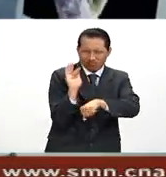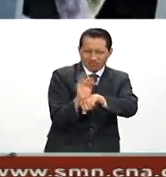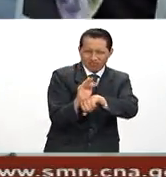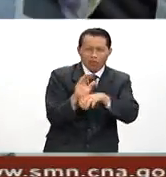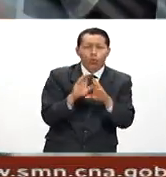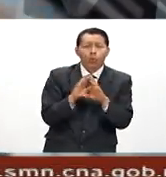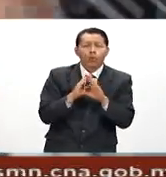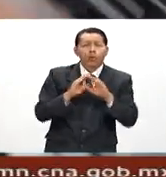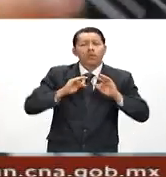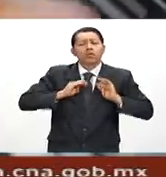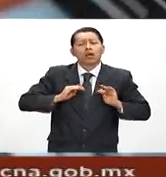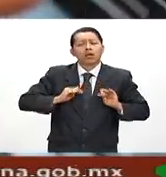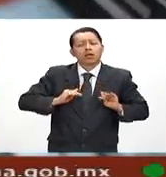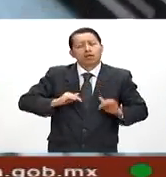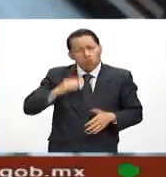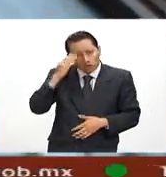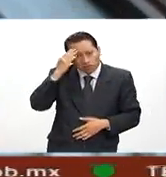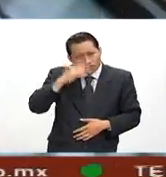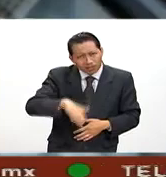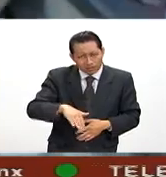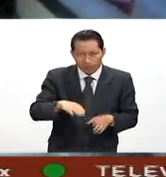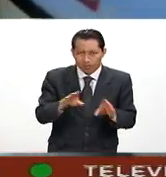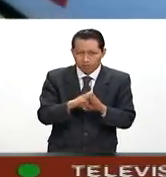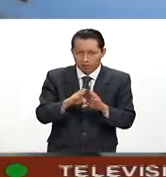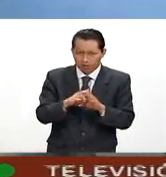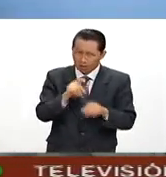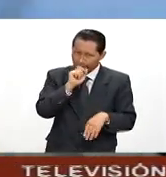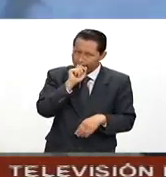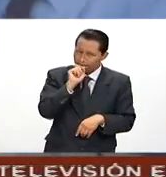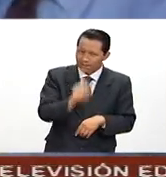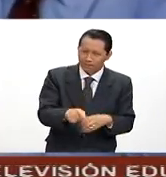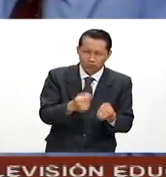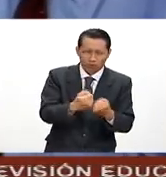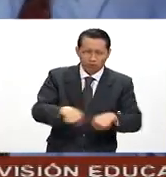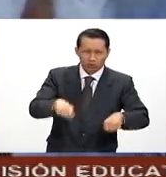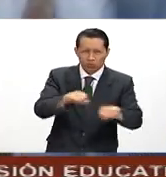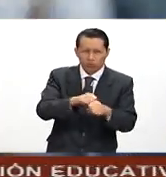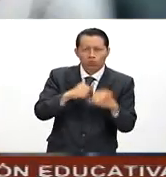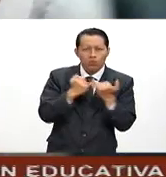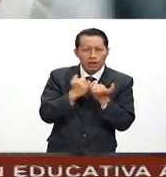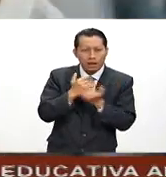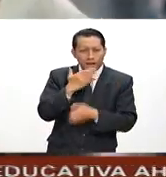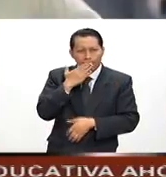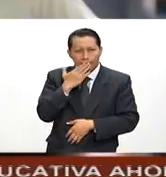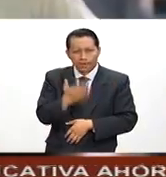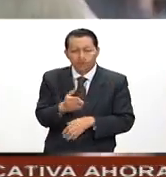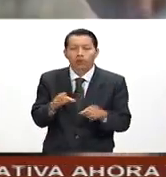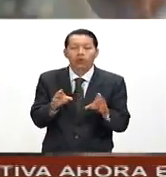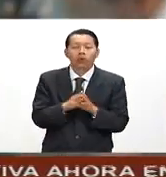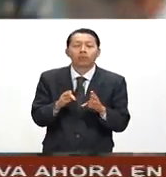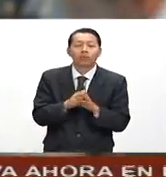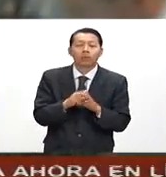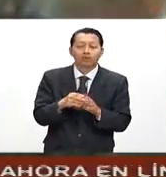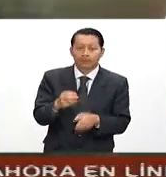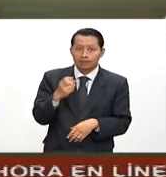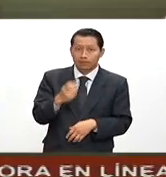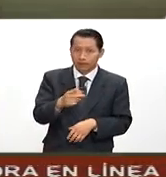tranquilidad, es asegurarte tú mismo, tener liquidez tú mismo, inmediatamente lo